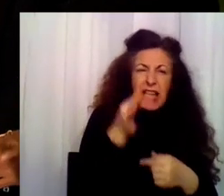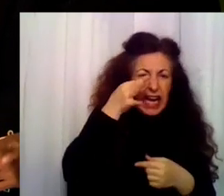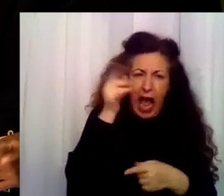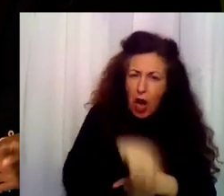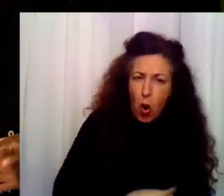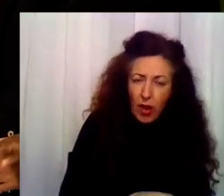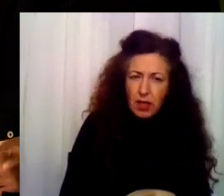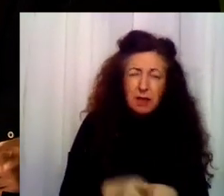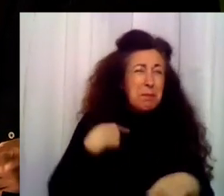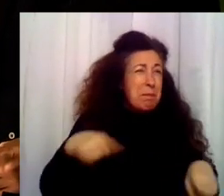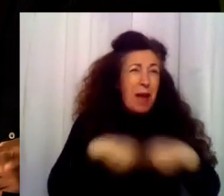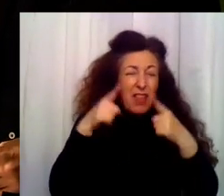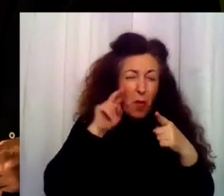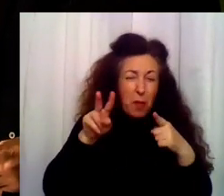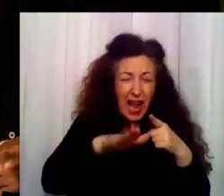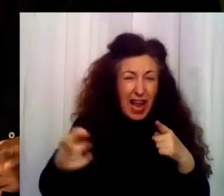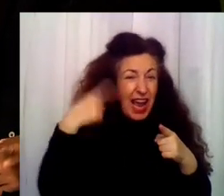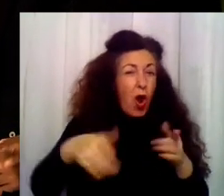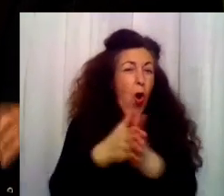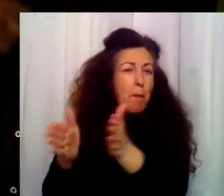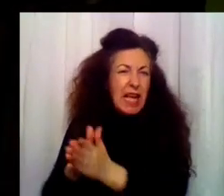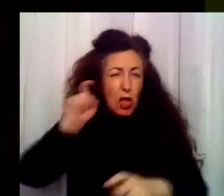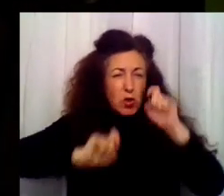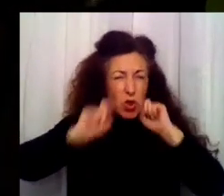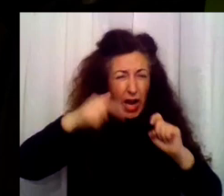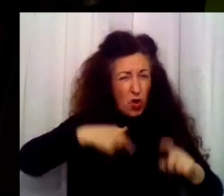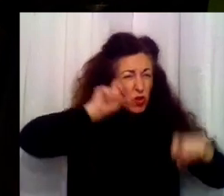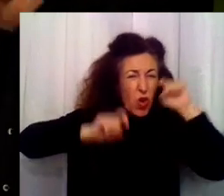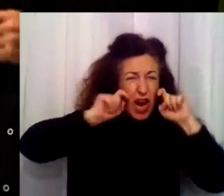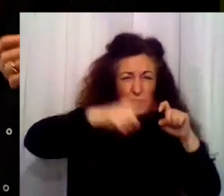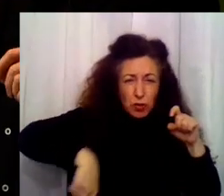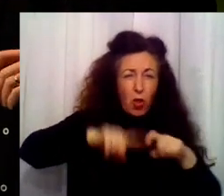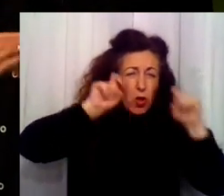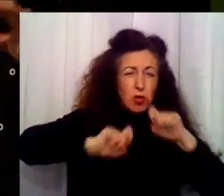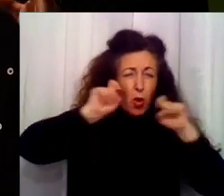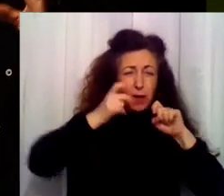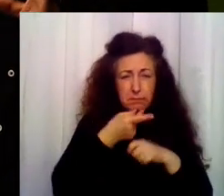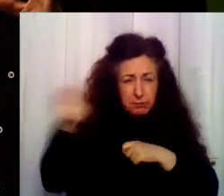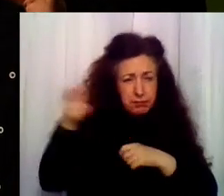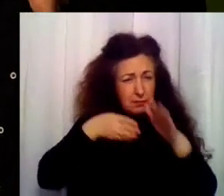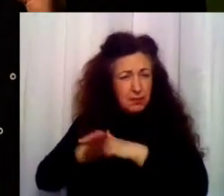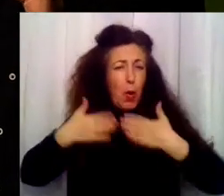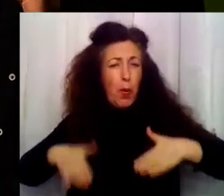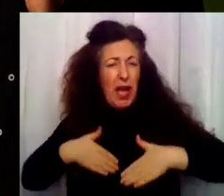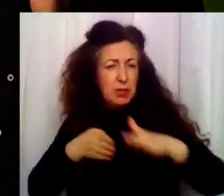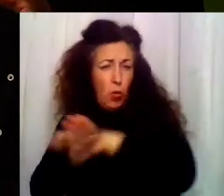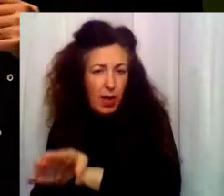¿Escuchabas a mis compañeros llorar? ¿Eh? ¿Me escuchabas a mí? Todos llorábamos de camino a los vestuarios. Bueno, bueno, bueno. Ya está, ya está, ya está. No podemos